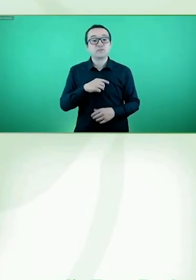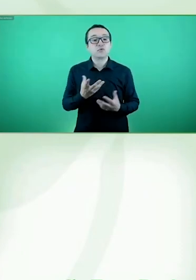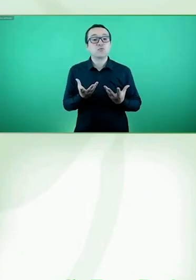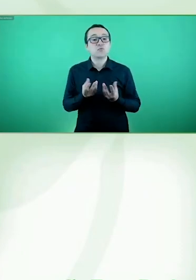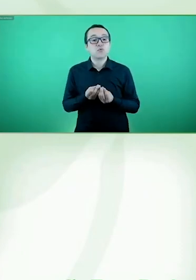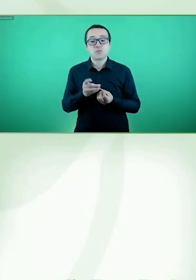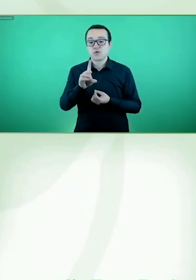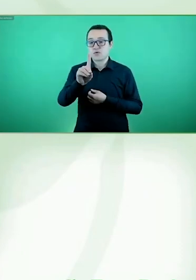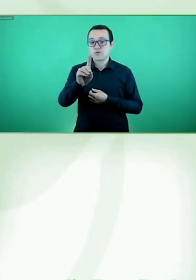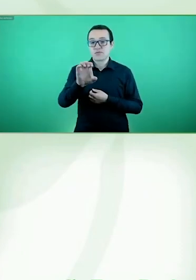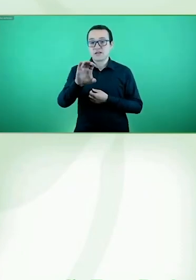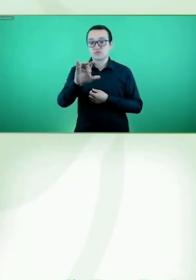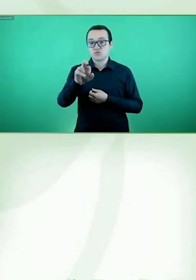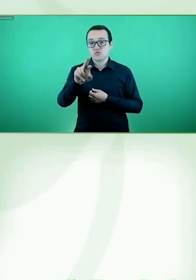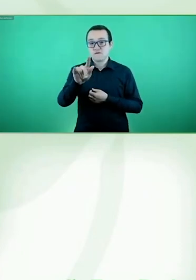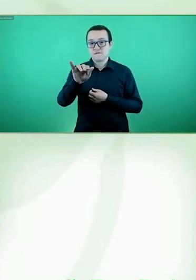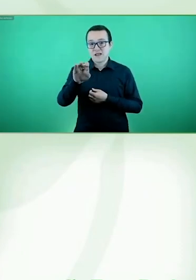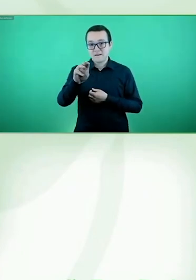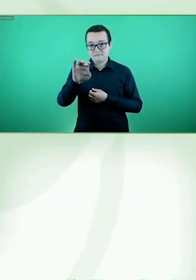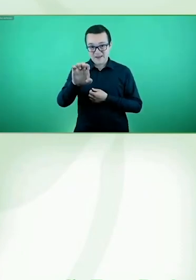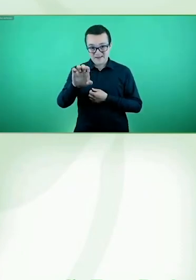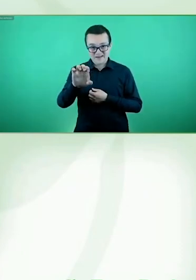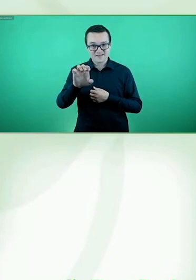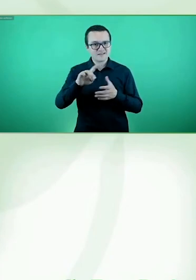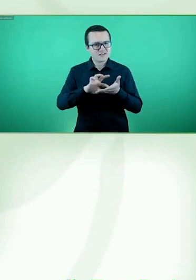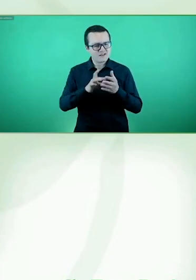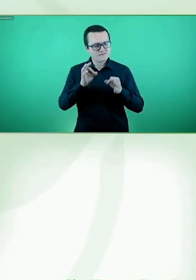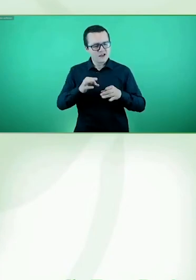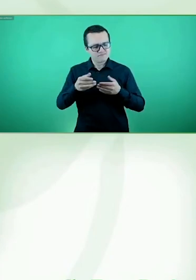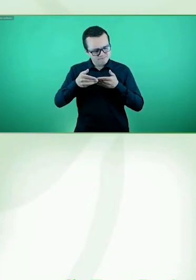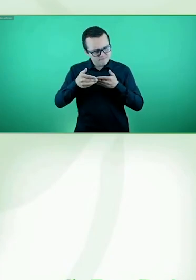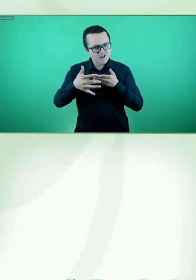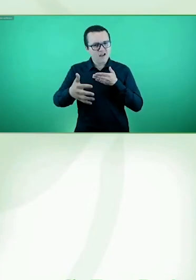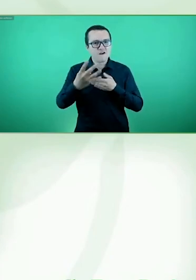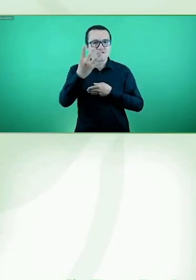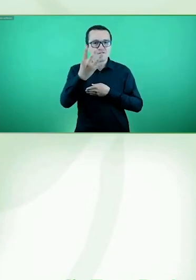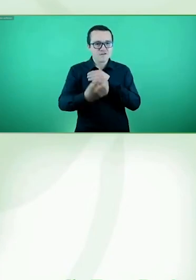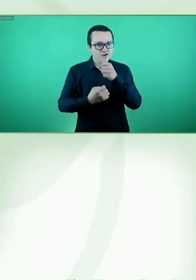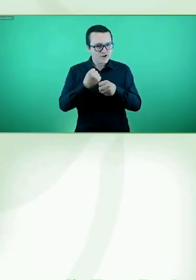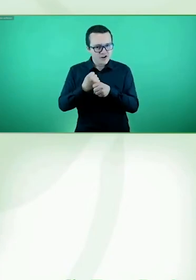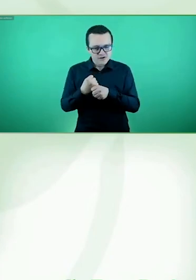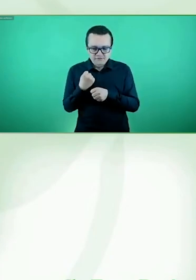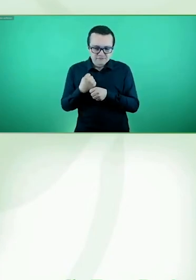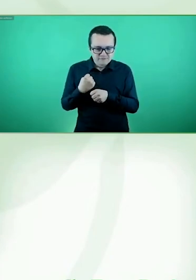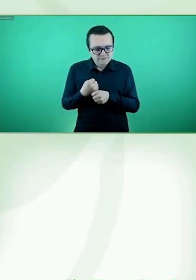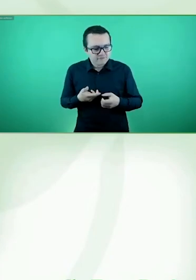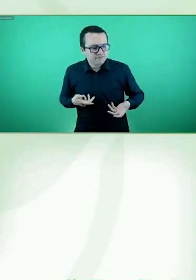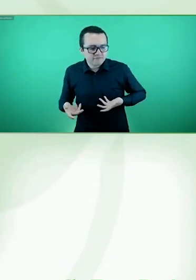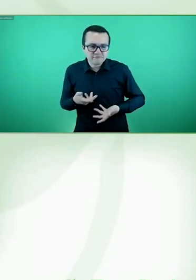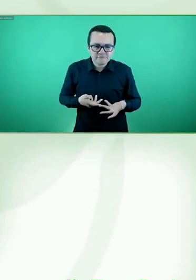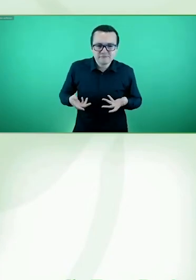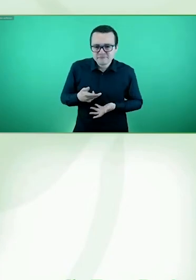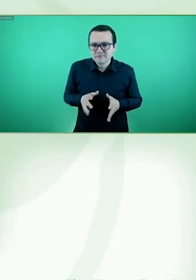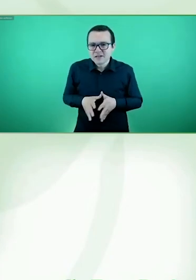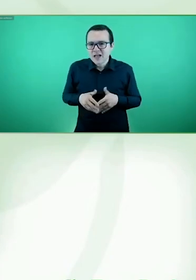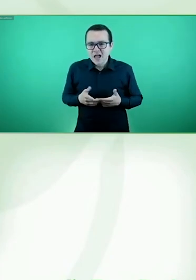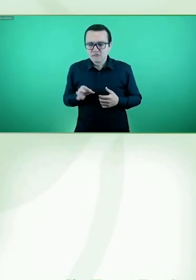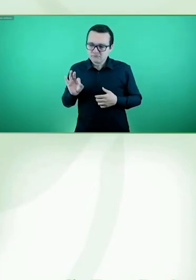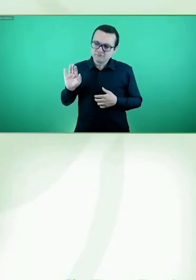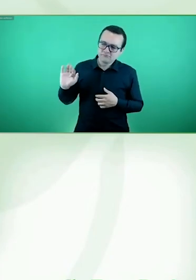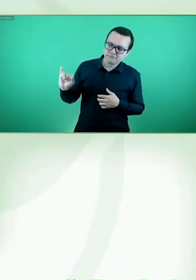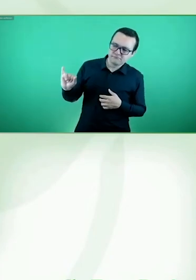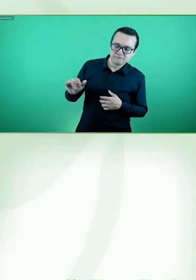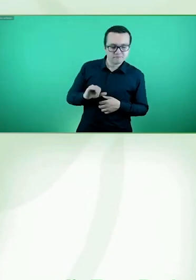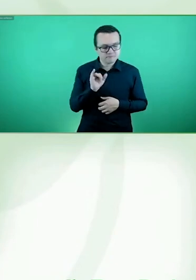desafíos los próximos cuatro años, conociendo bien cuándo han sido nuestras fortalezas y nuestras debilidades, pero más